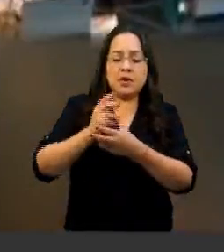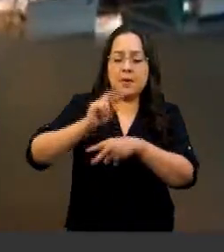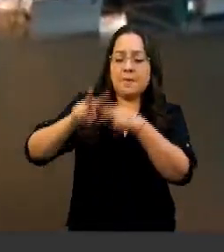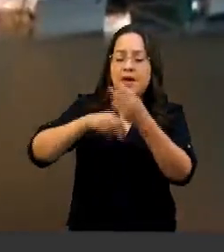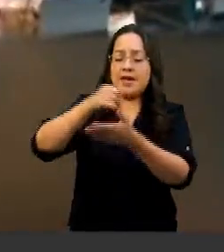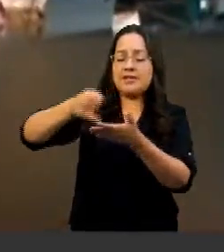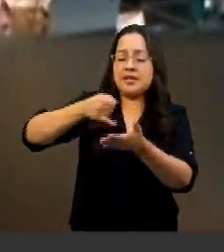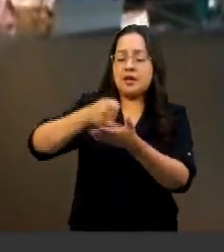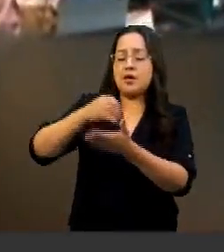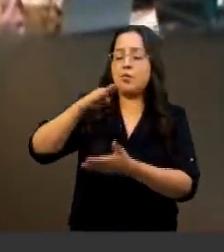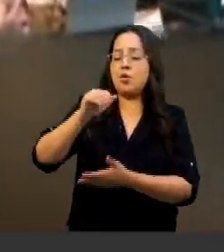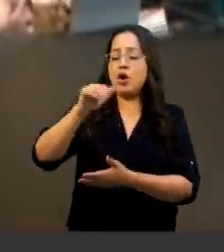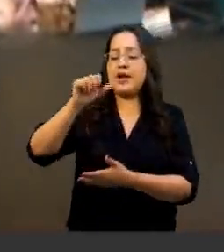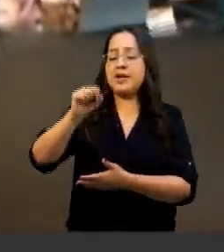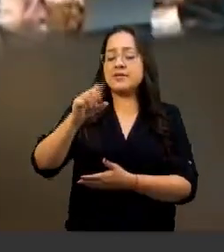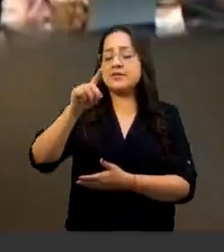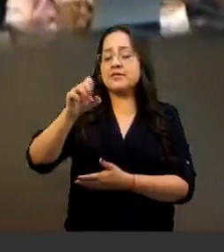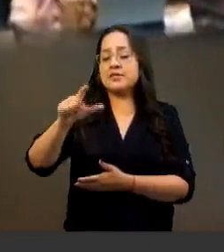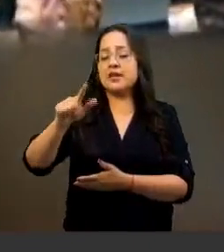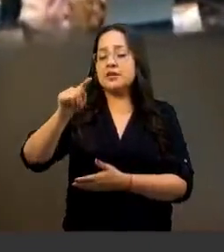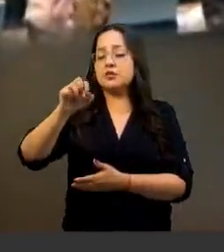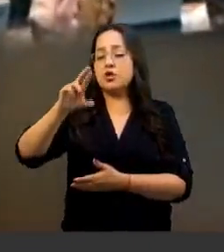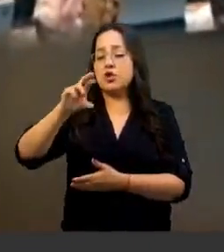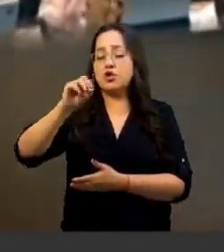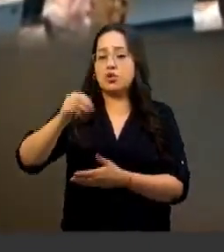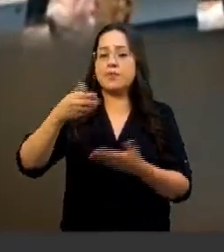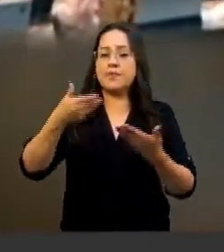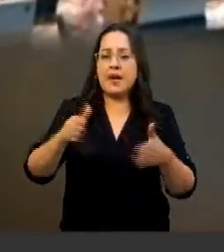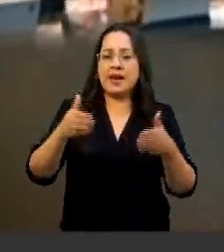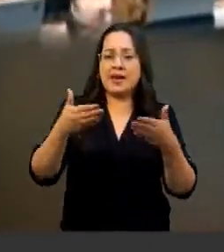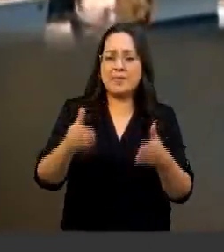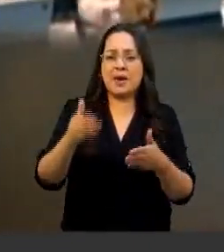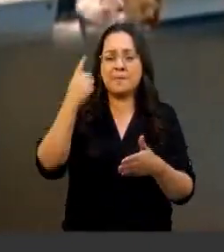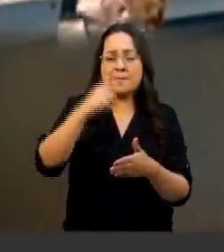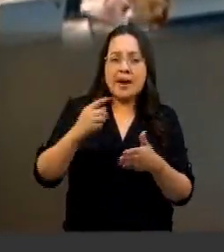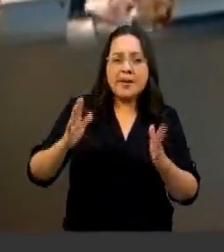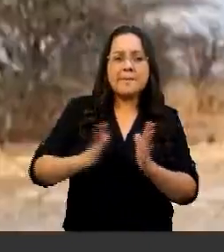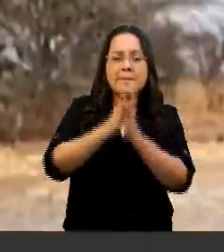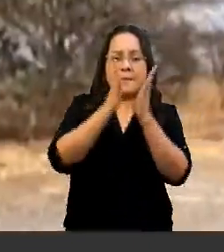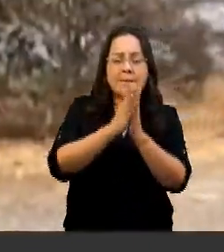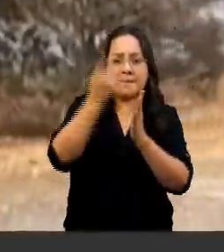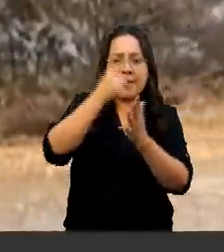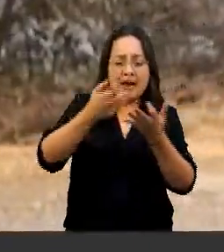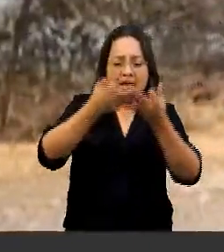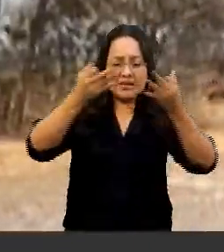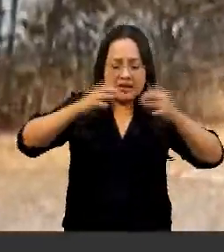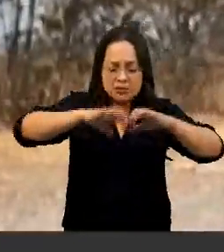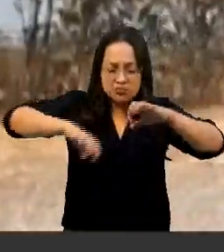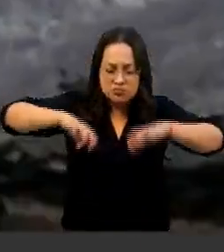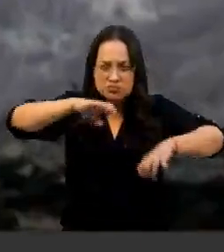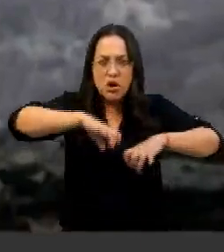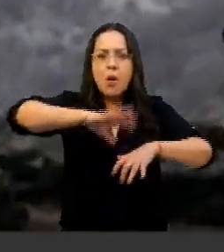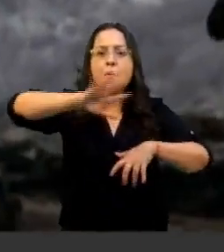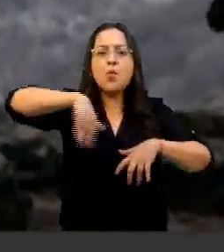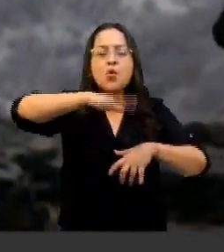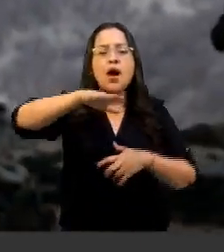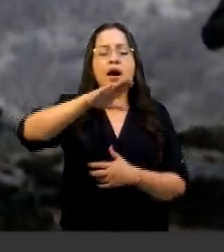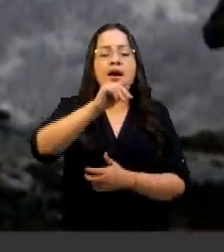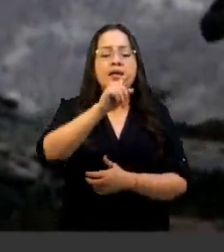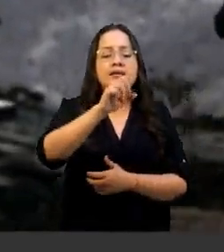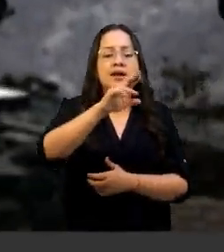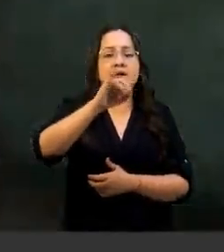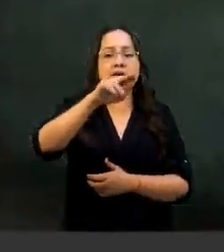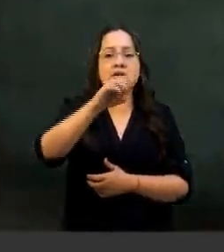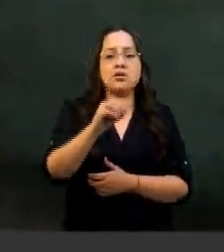Bocas del Toro, ubicada en Panamá. Esto para participar en la excavación de los restos humanos del revolucionario mexicano Catarino Erasmo Garza